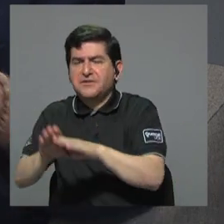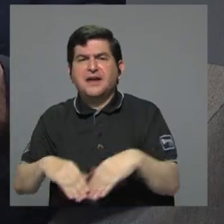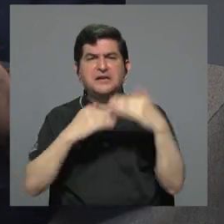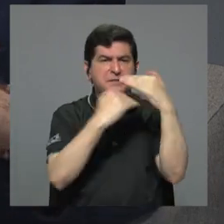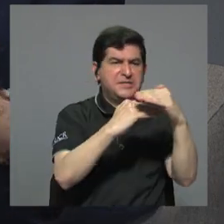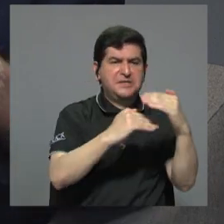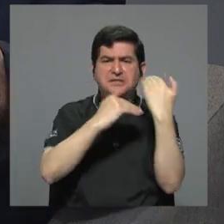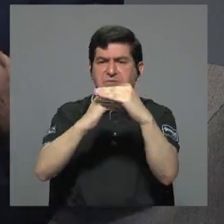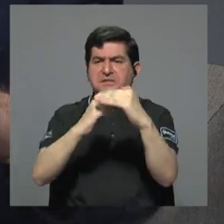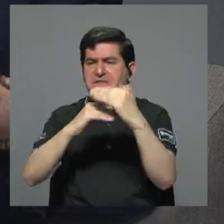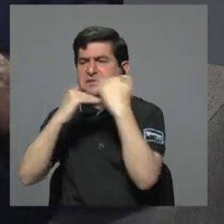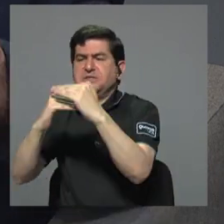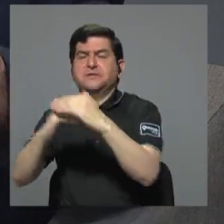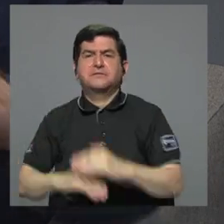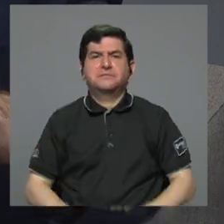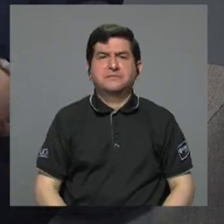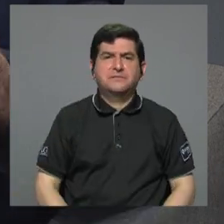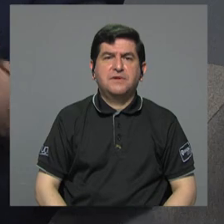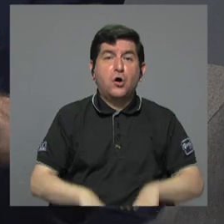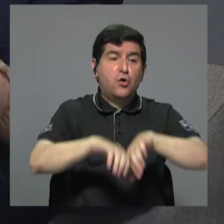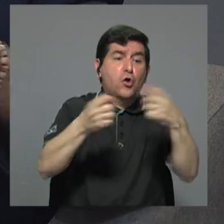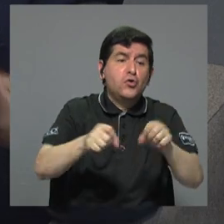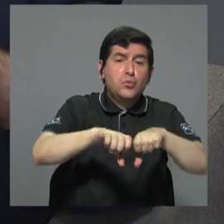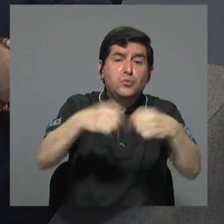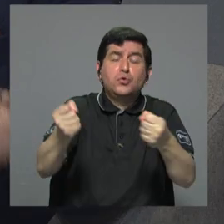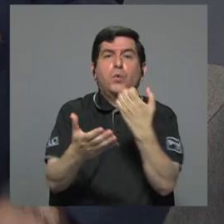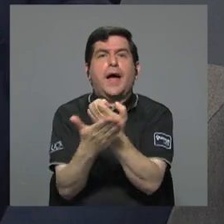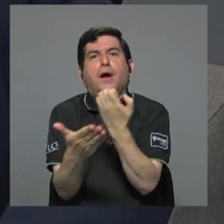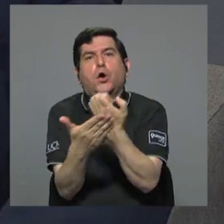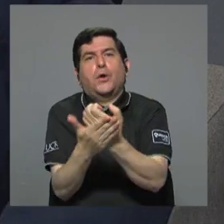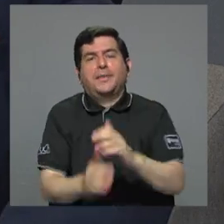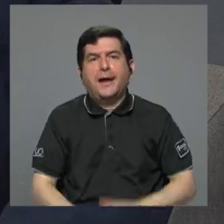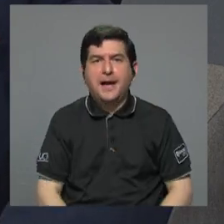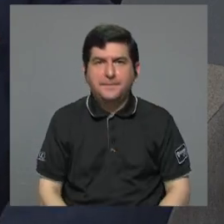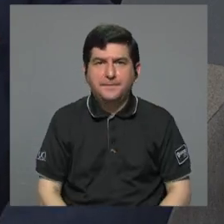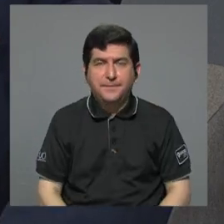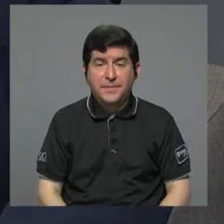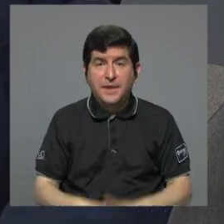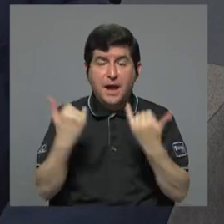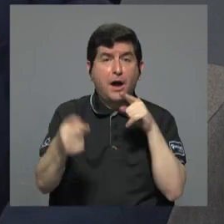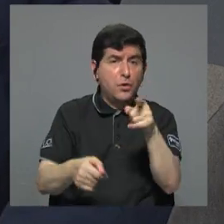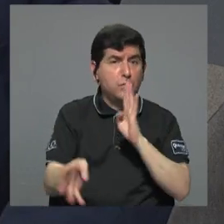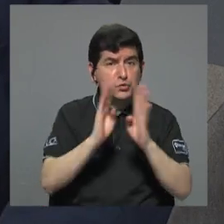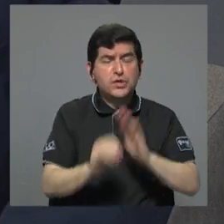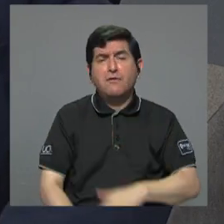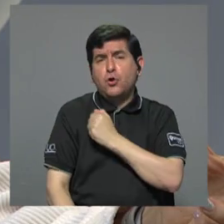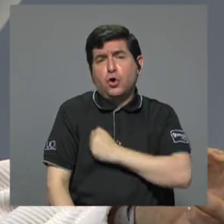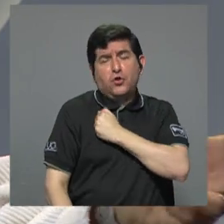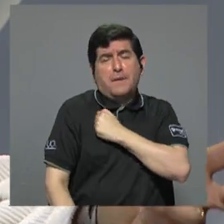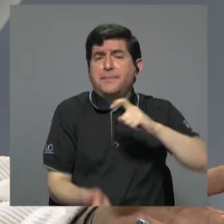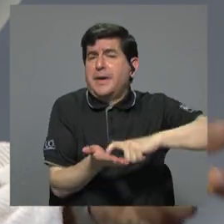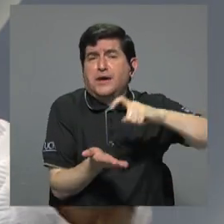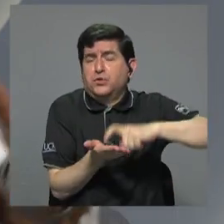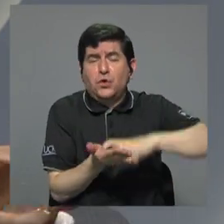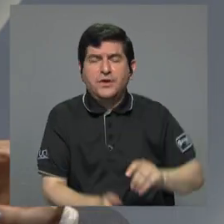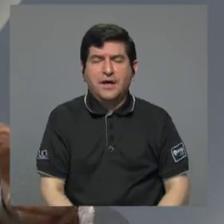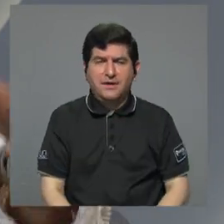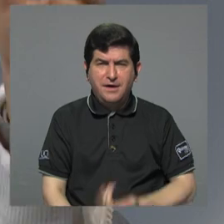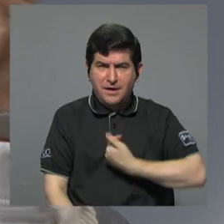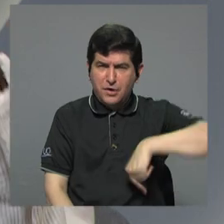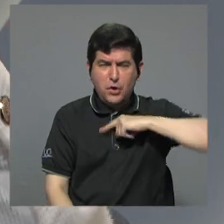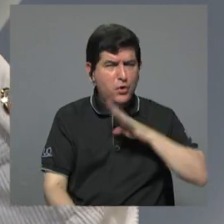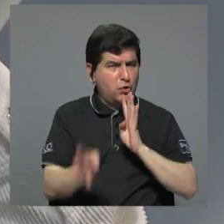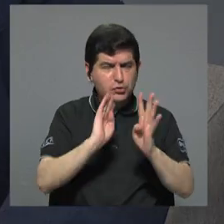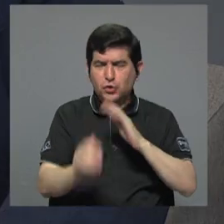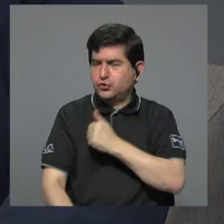restringir, restringir, restringir, quebrar, quebrar, quebrar. condonaciones. Ahora usted hablaba de condonaciones y muchos han dicho Mire, nosotros no hemos